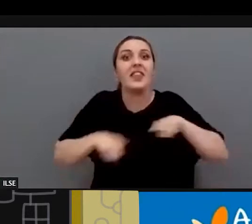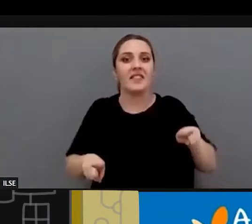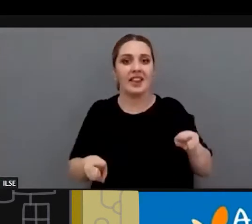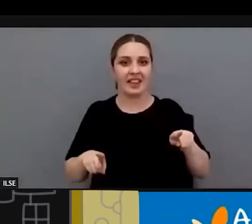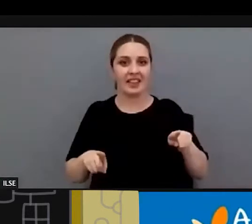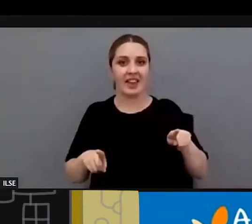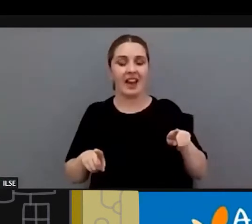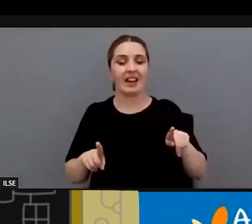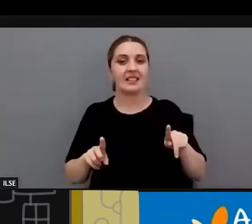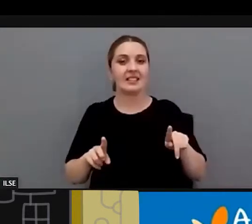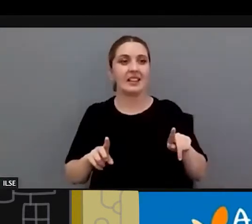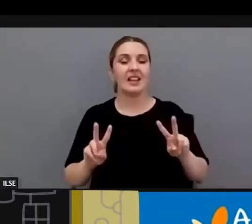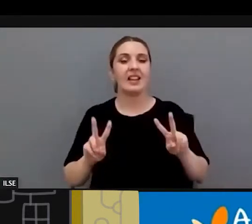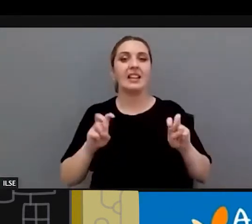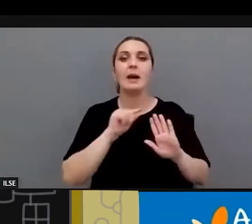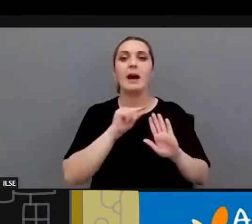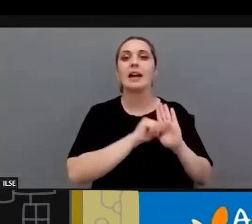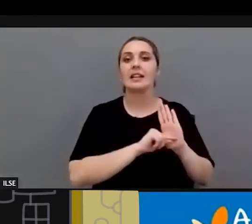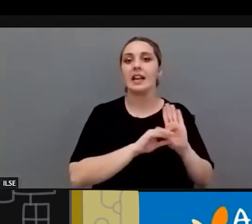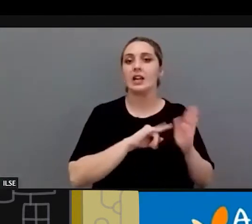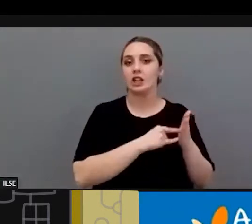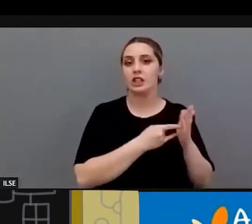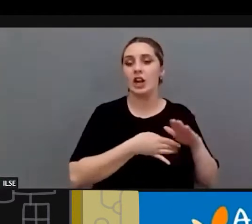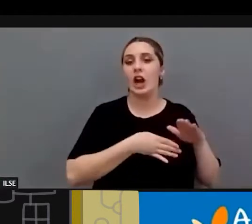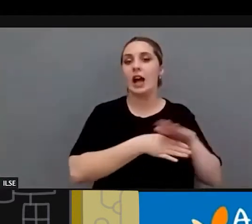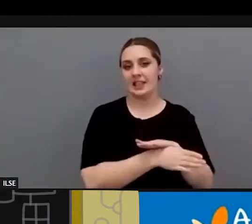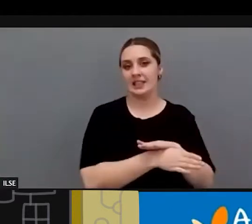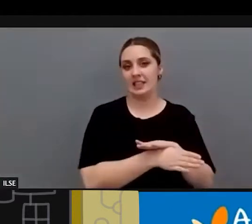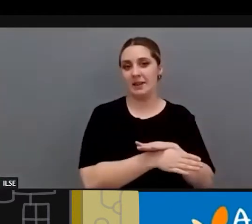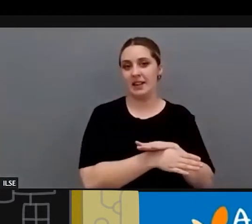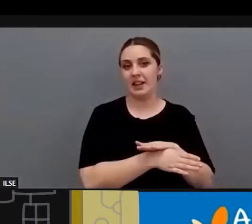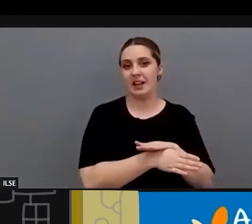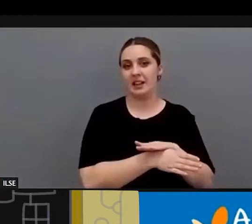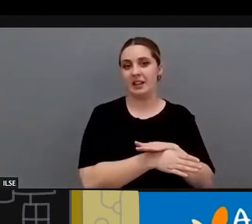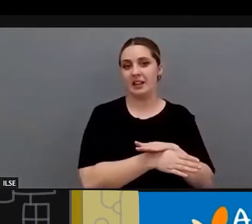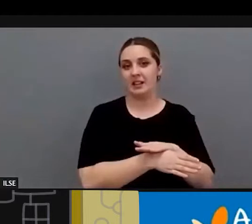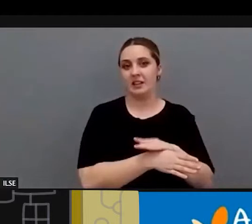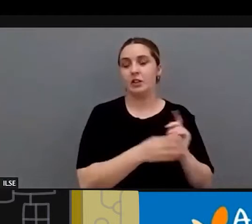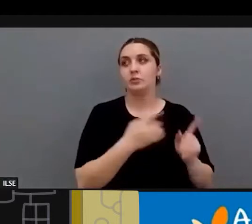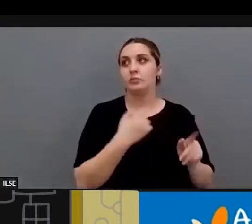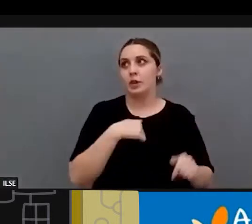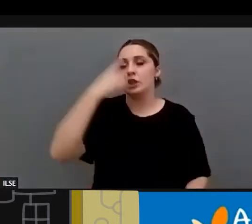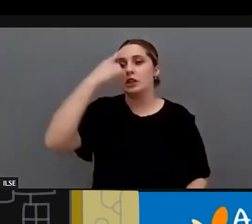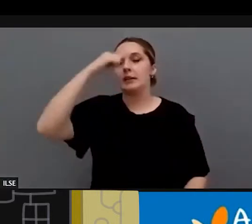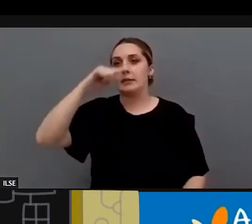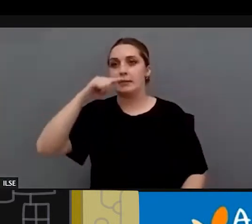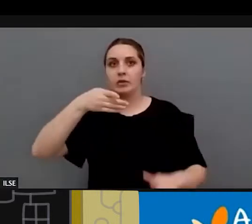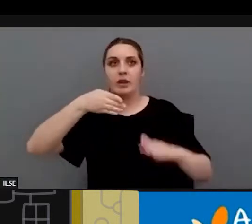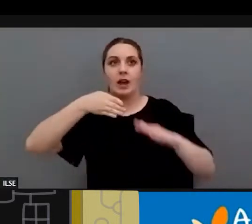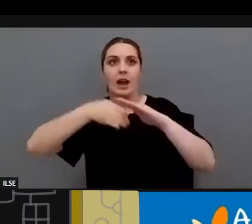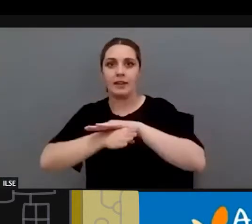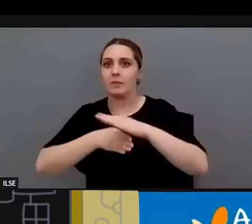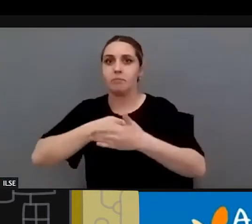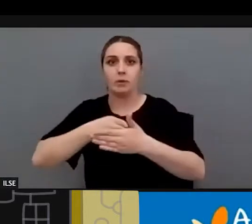cuanto a los criterios técnicos de accesibilidad. Somos conscientes de que existe la falta de accesibilidad, de que